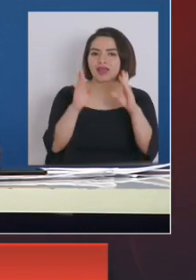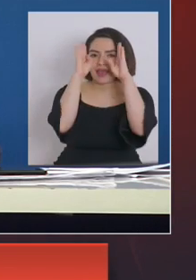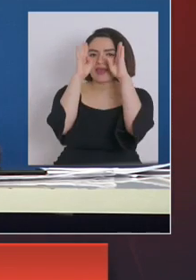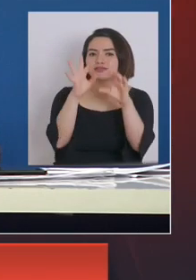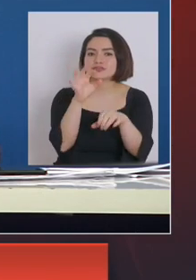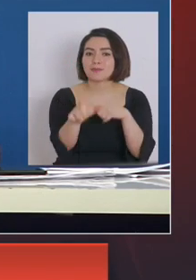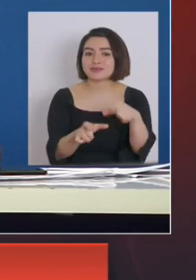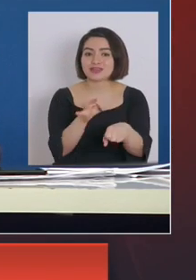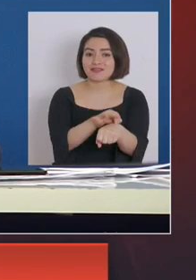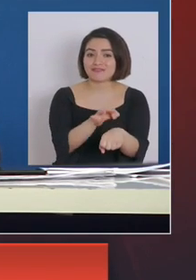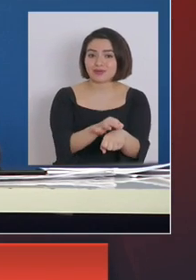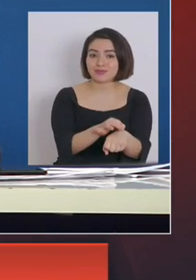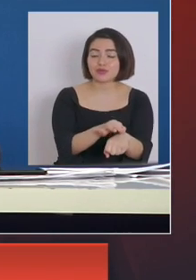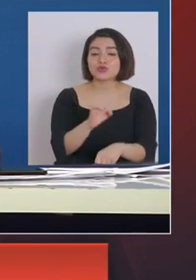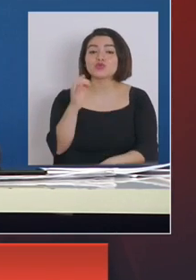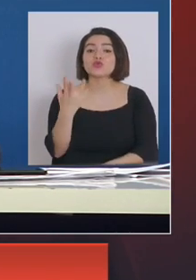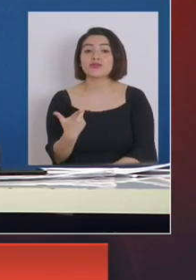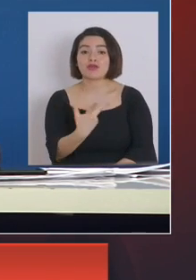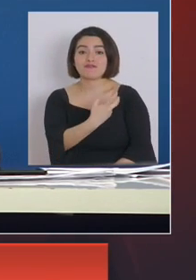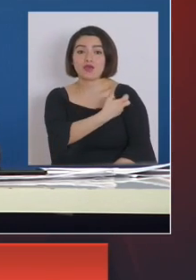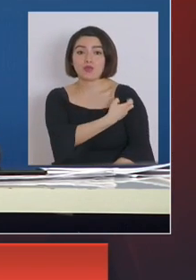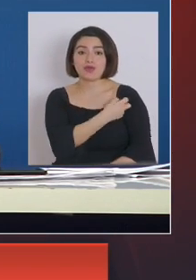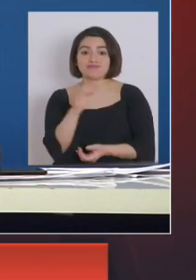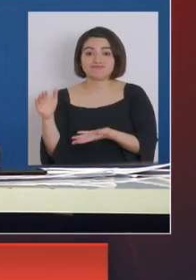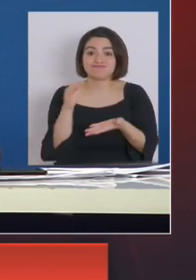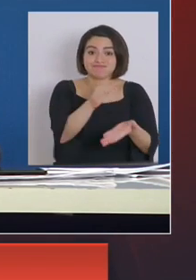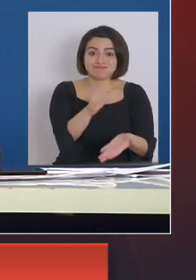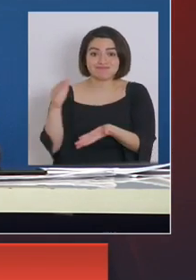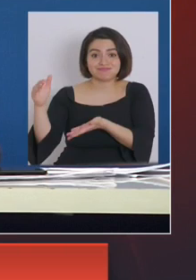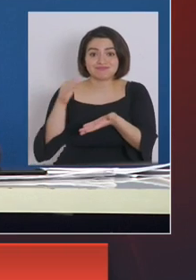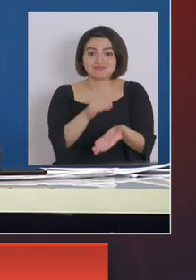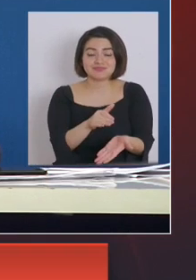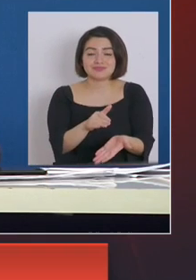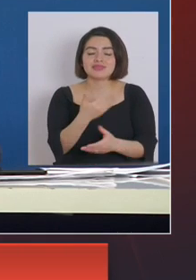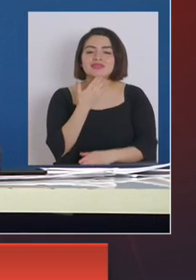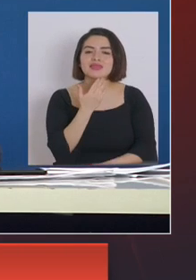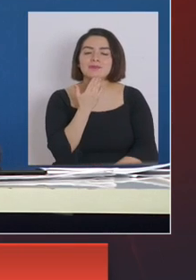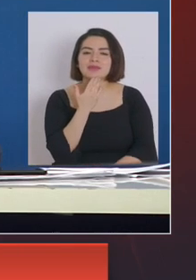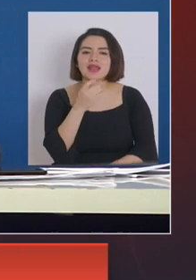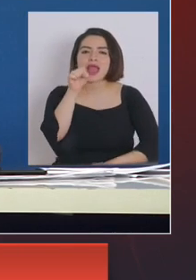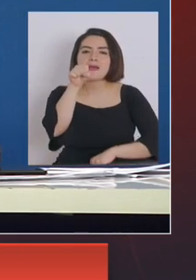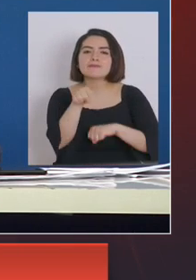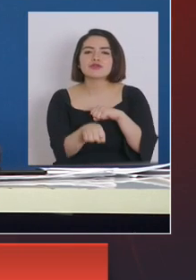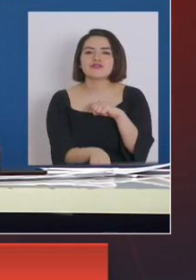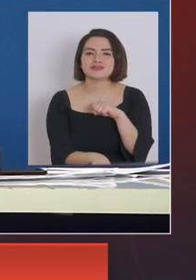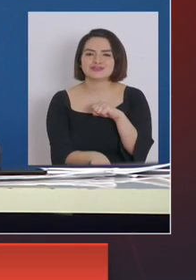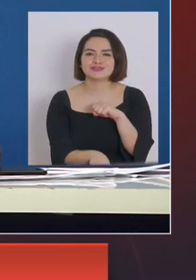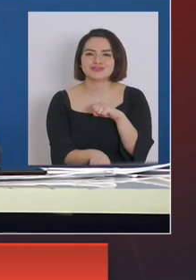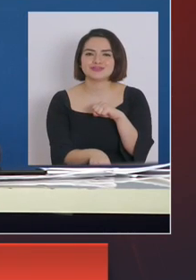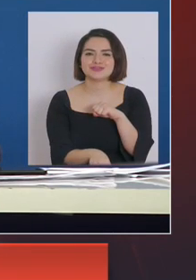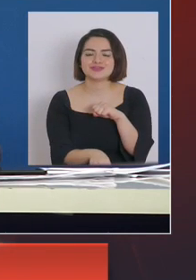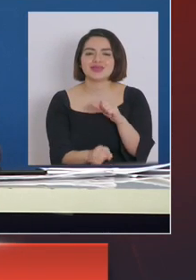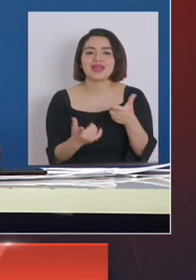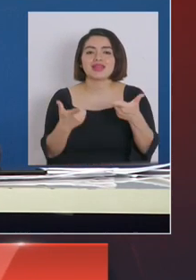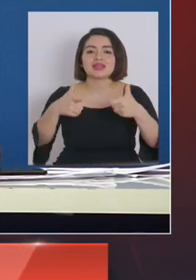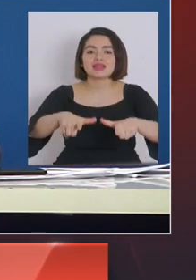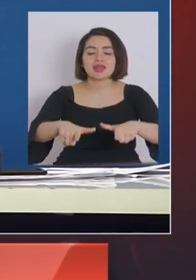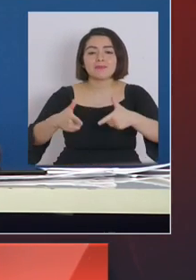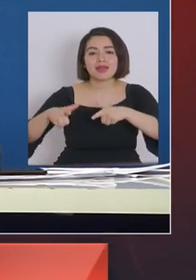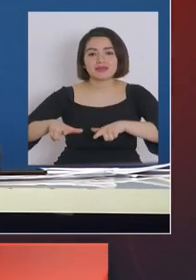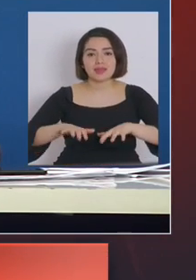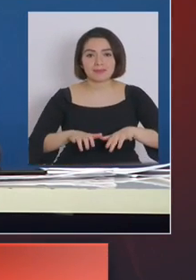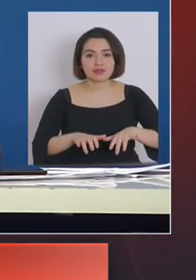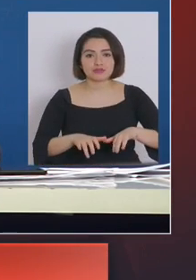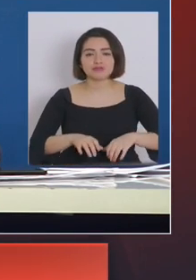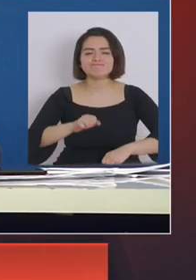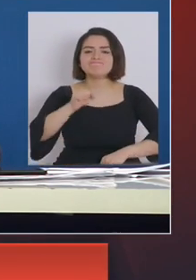enfermos con la cantidad de vacunas que nos vayan llegando y más aún con la aprobación de los departamentos, de los institutos